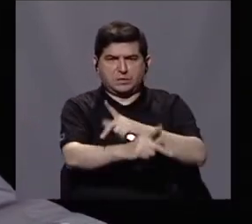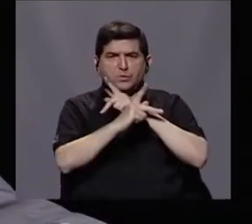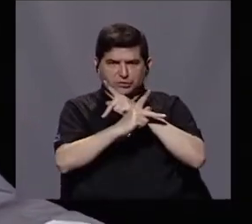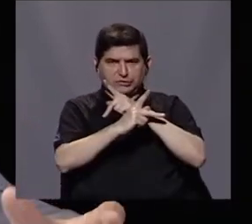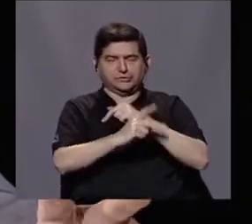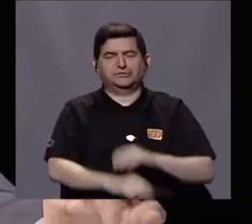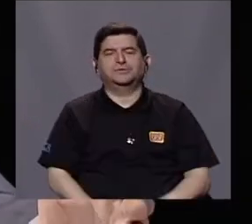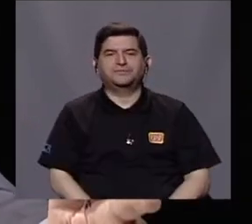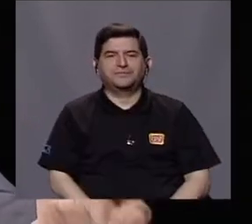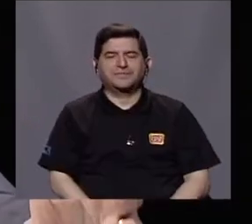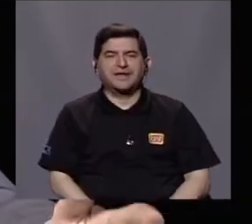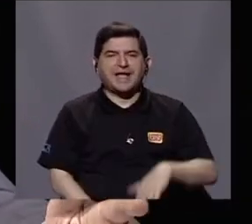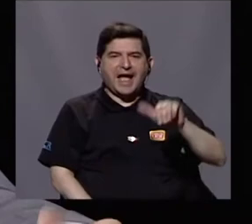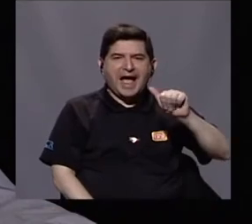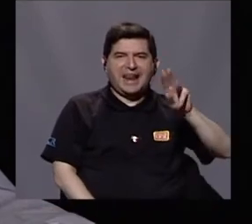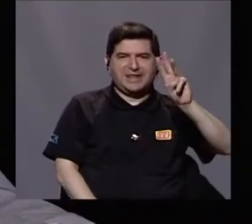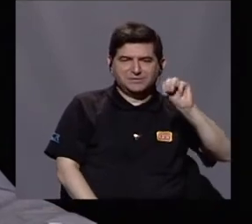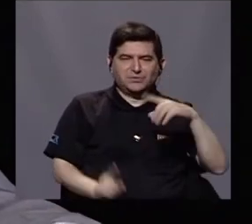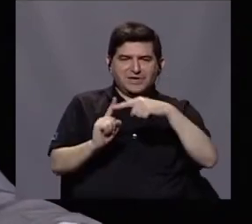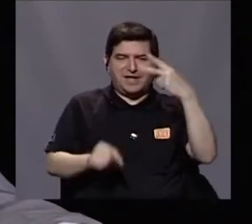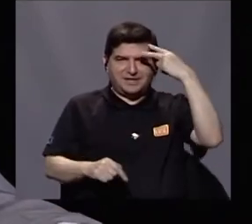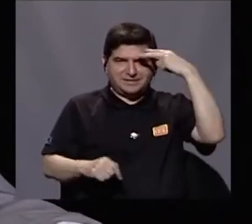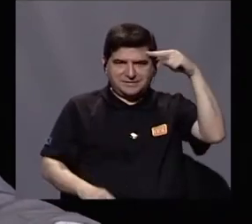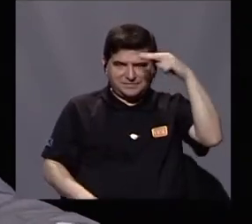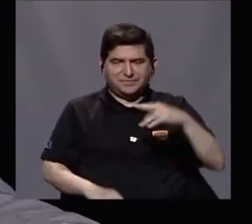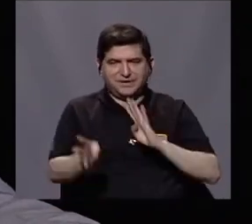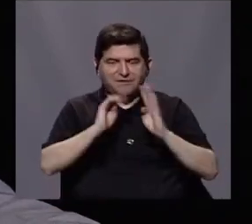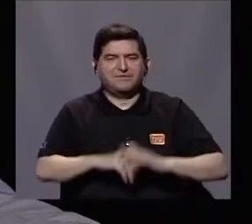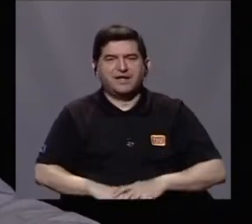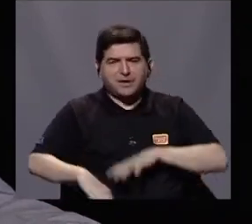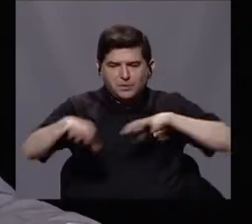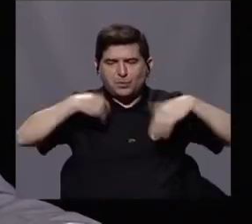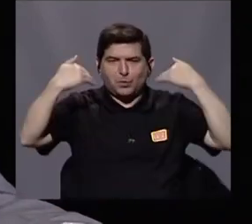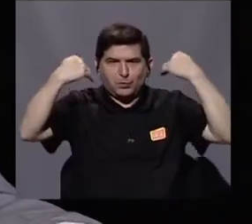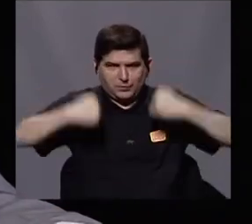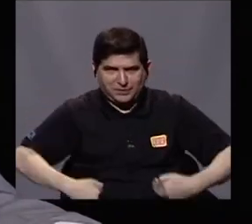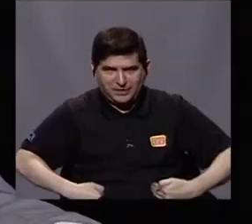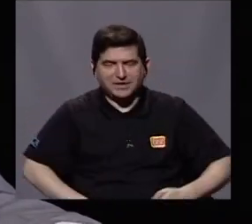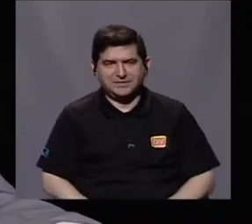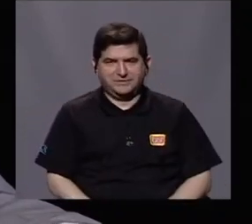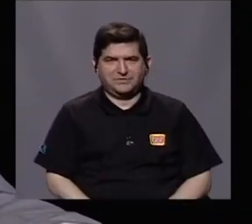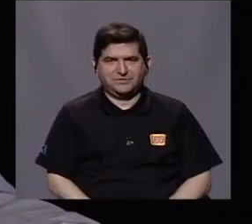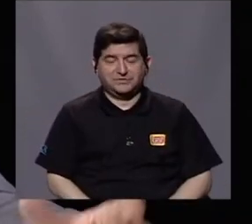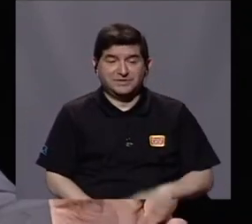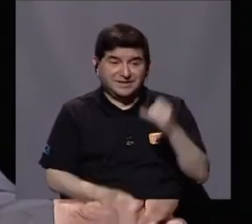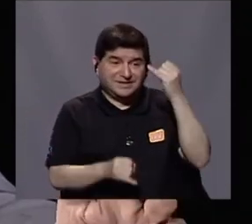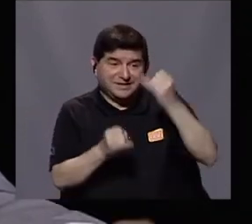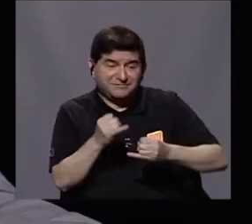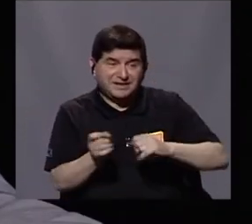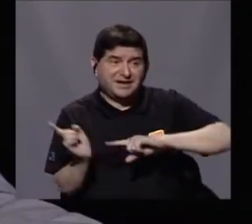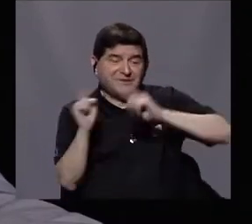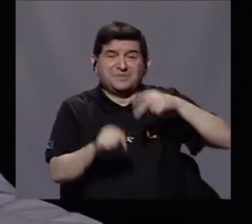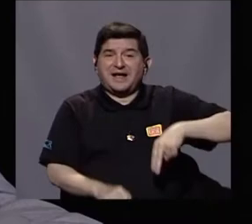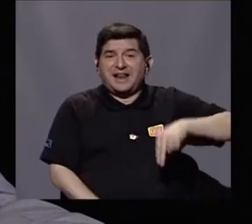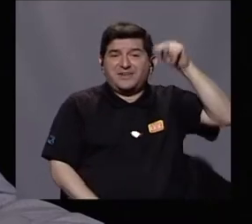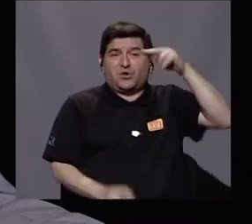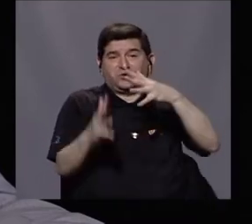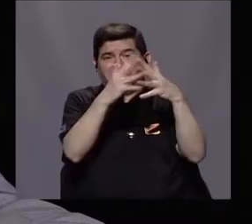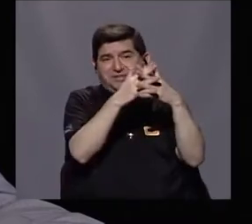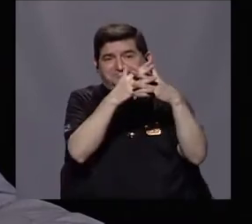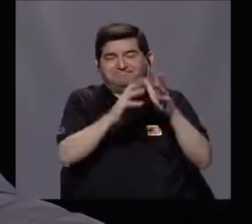inclusive. Estamos con don Alex Munguía, desde México, hablando sobre los movimientos humanos, que van a finalizar al norte, en Estados Unidos.